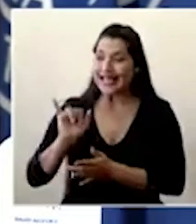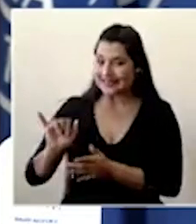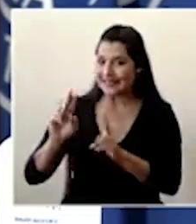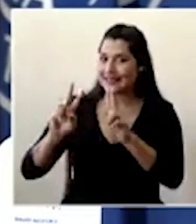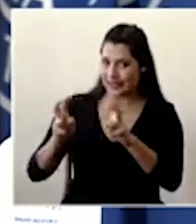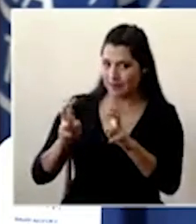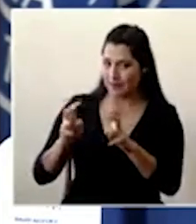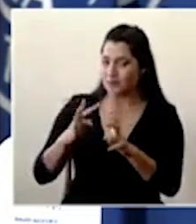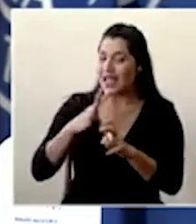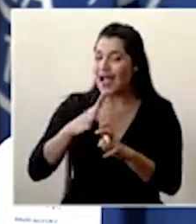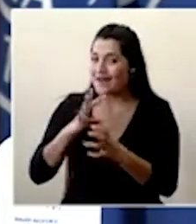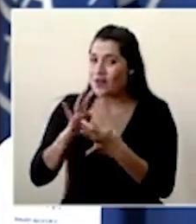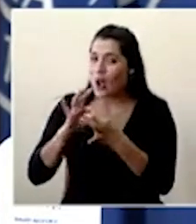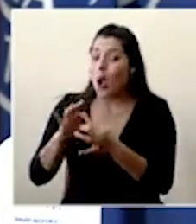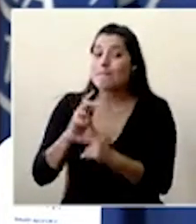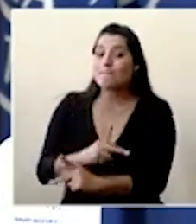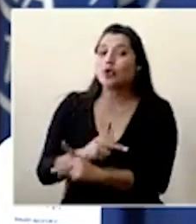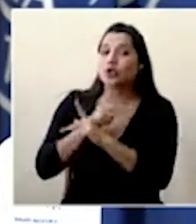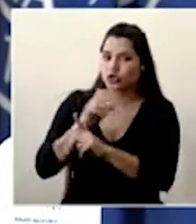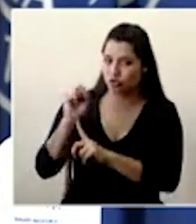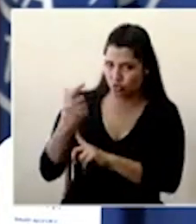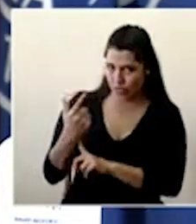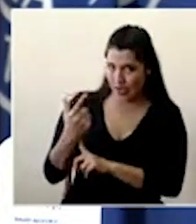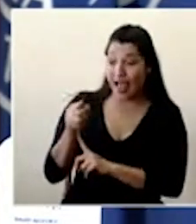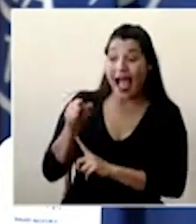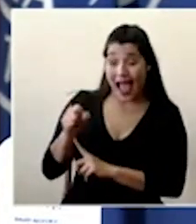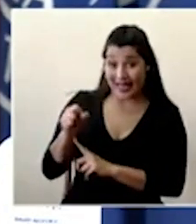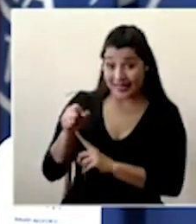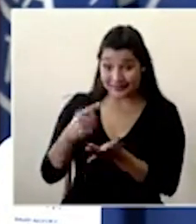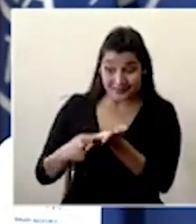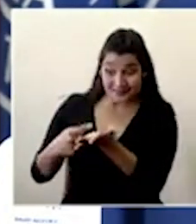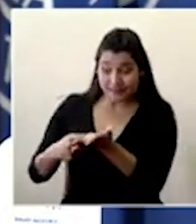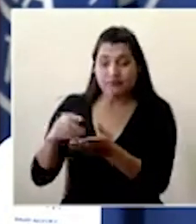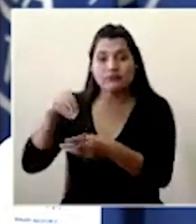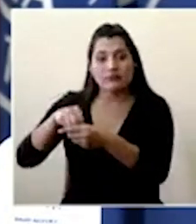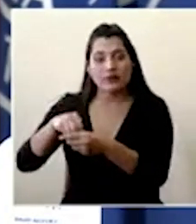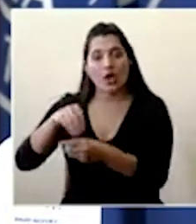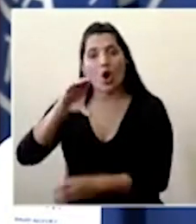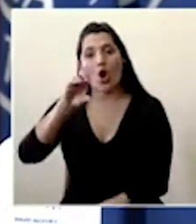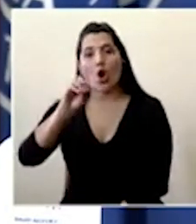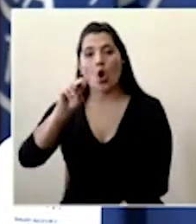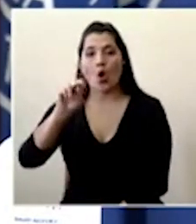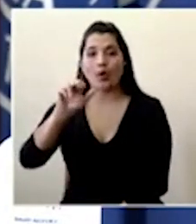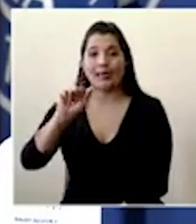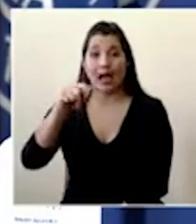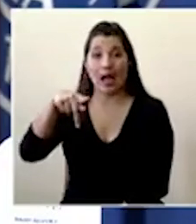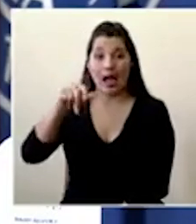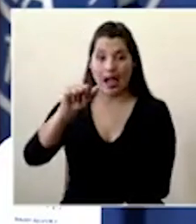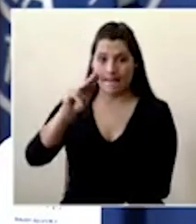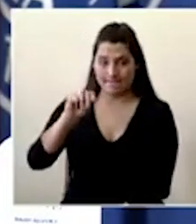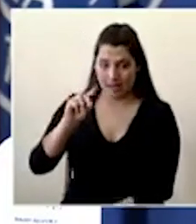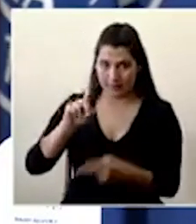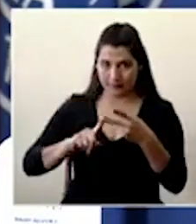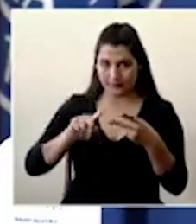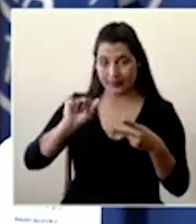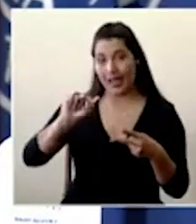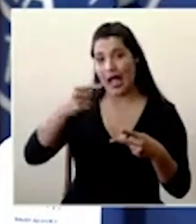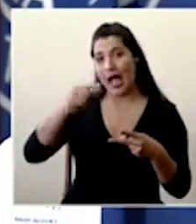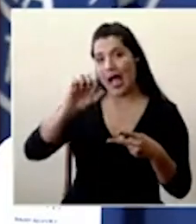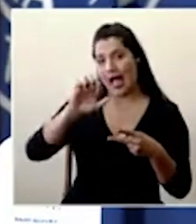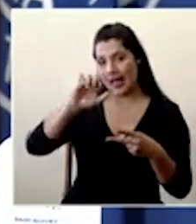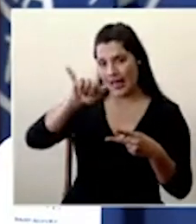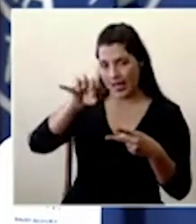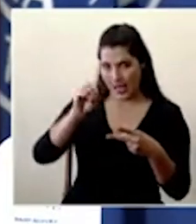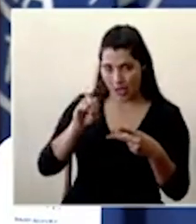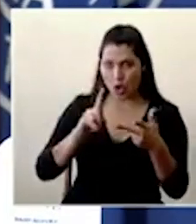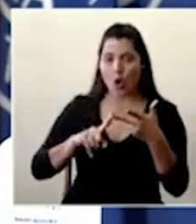y que en esa mesa está el CONAPAN está AGECO están los incluso se articula con ANAI